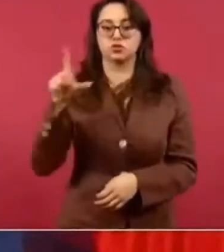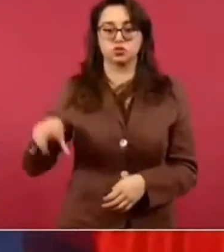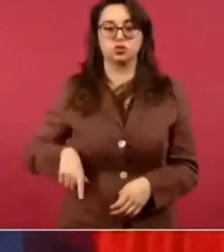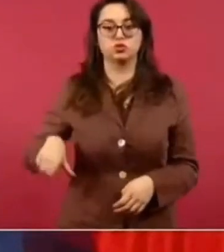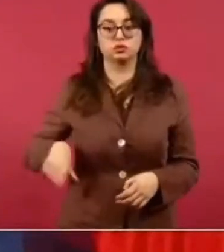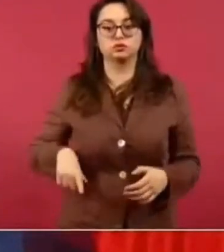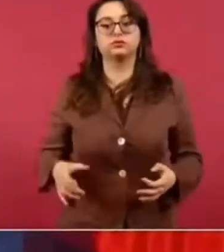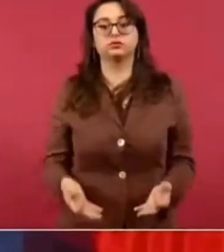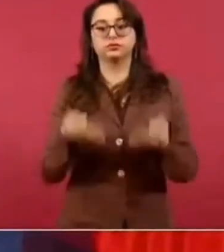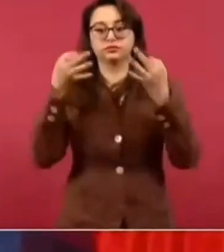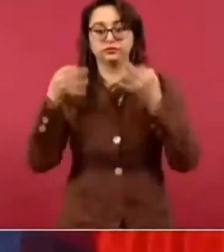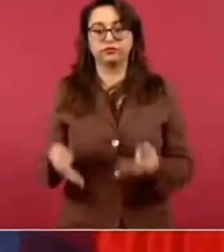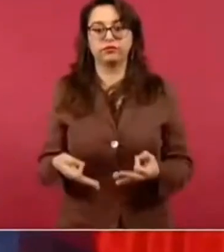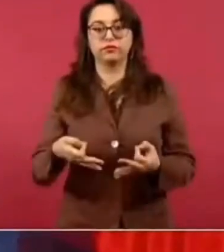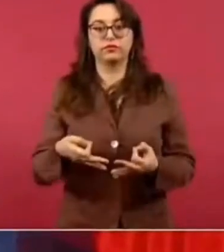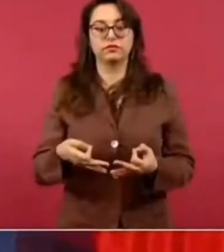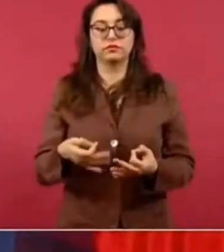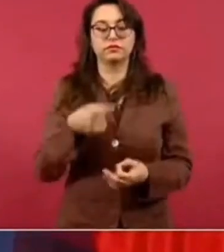poco a poco se ha ido